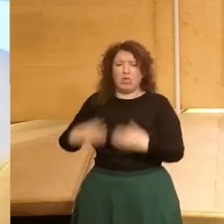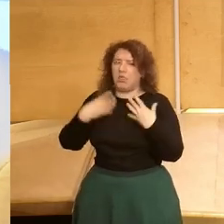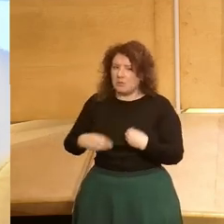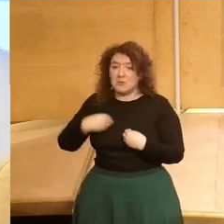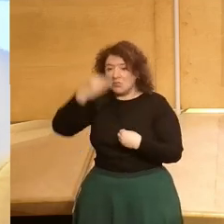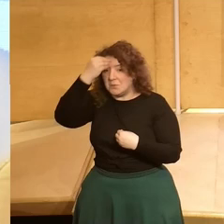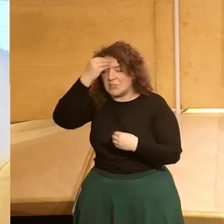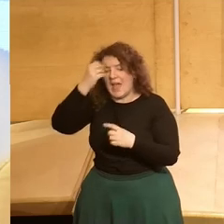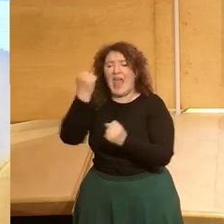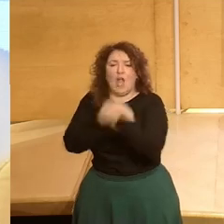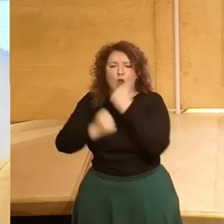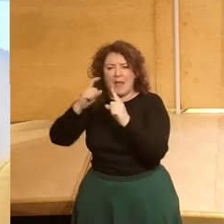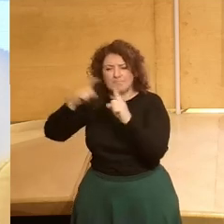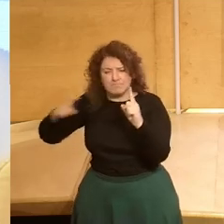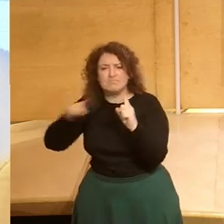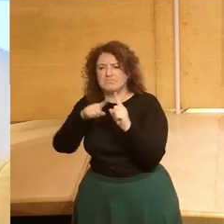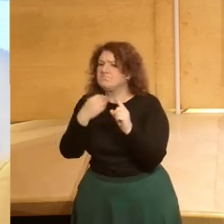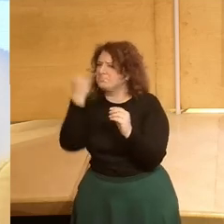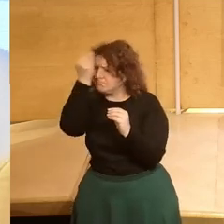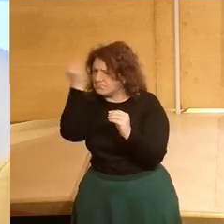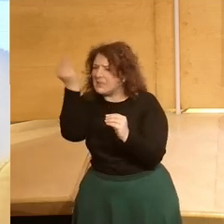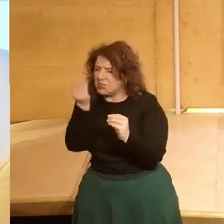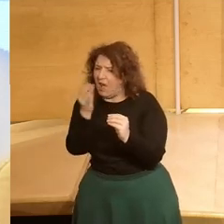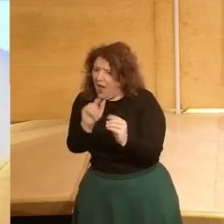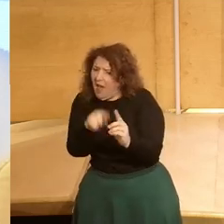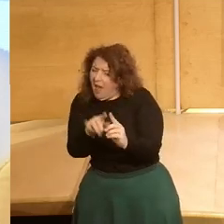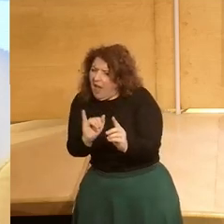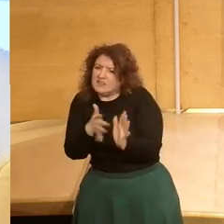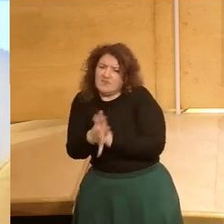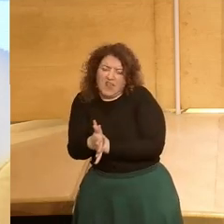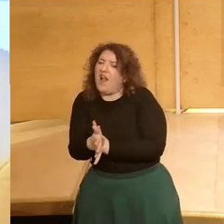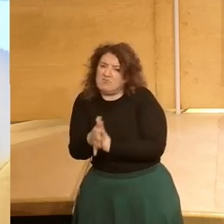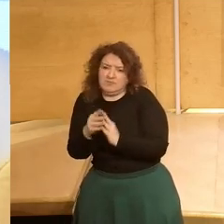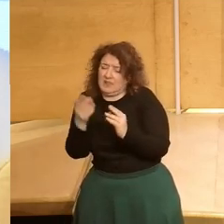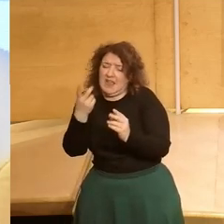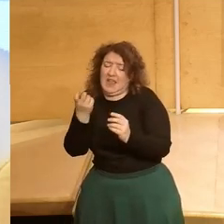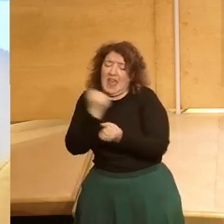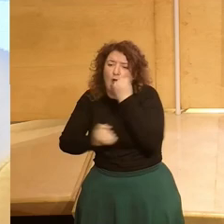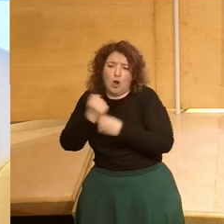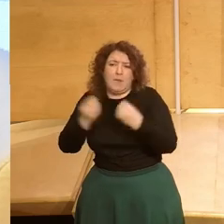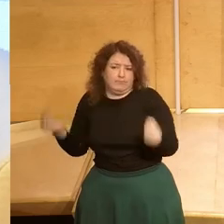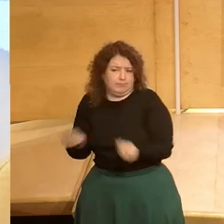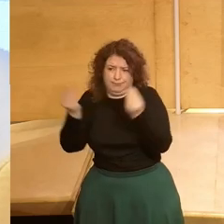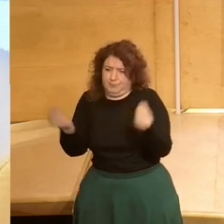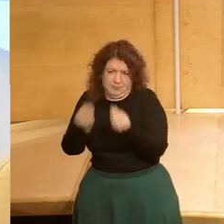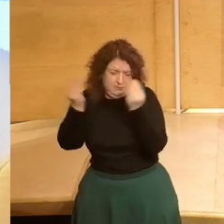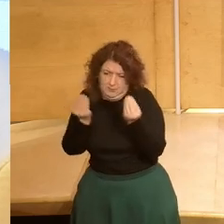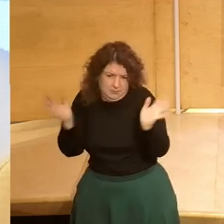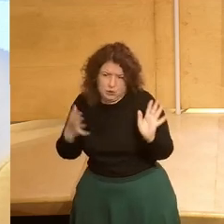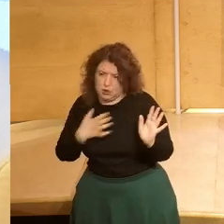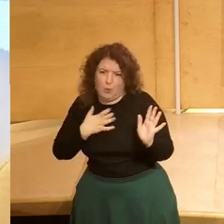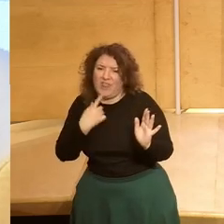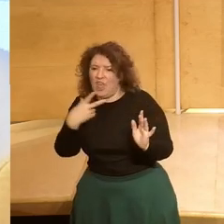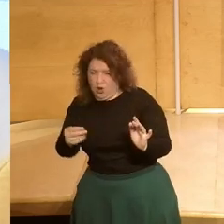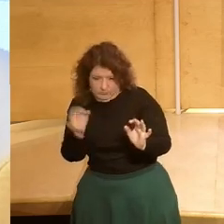económicos están ahí estamos viendo una recuperación económica que es innegable y sobre todo realmente para los jóvenes que